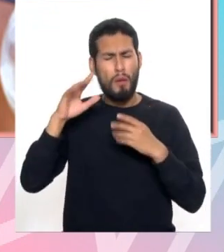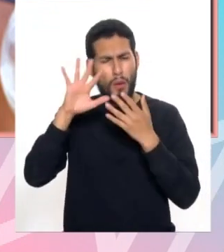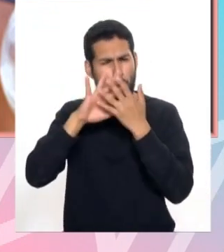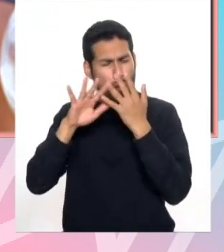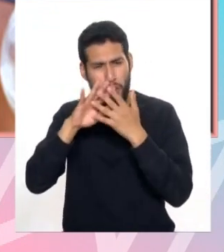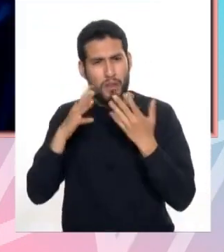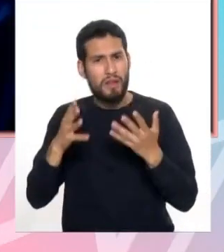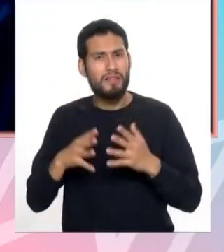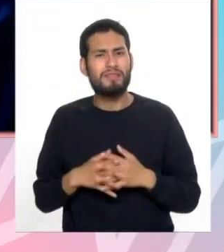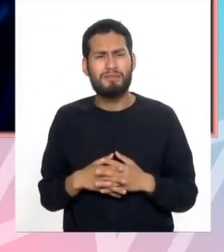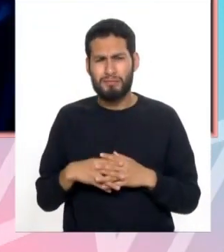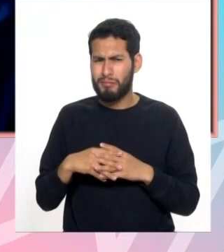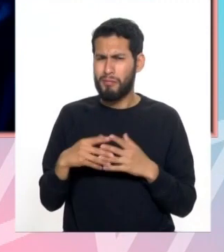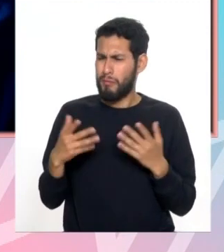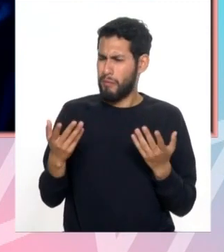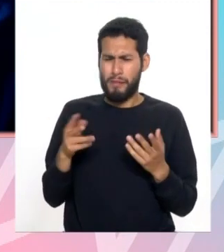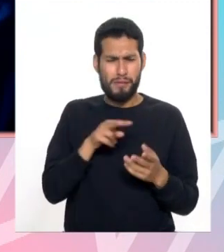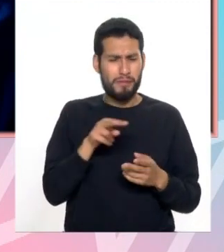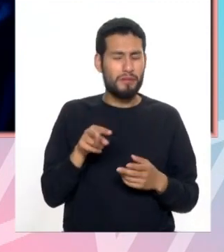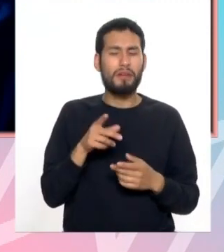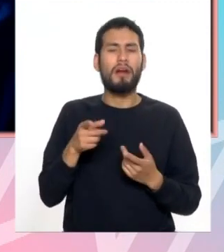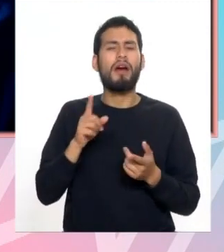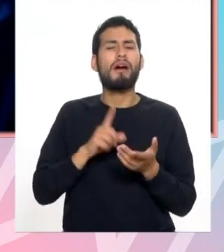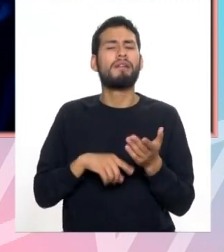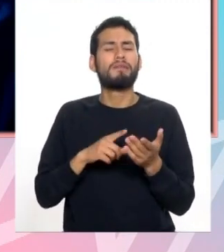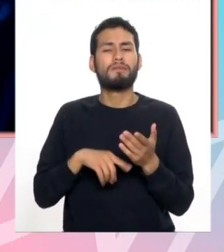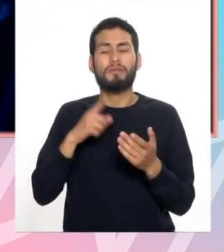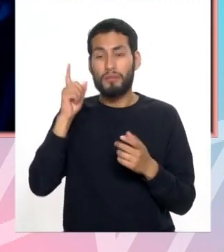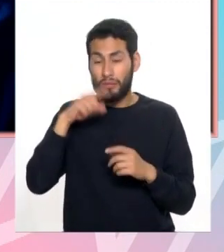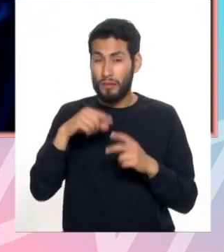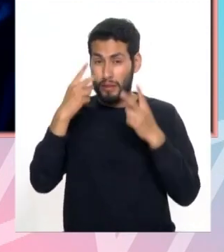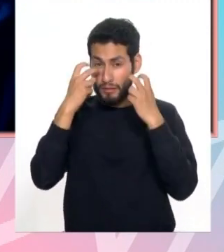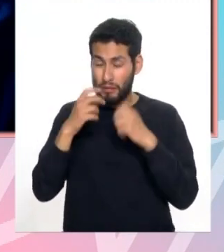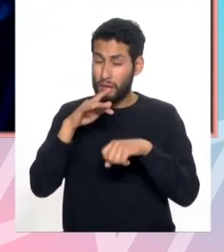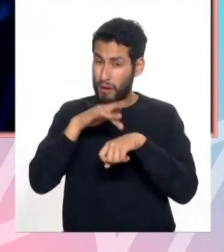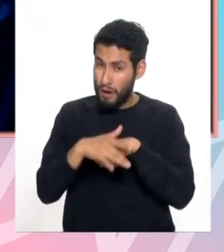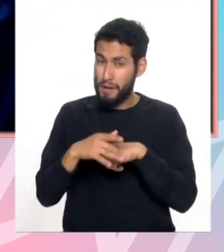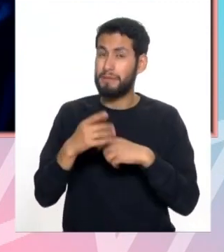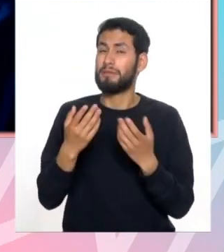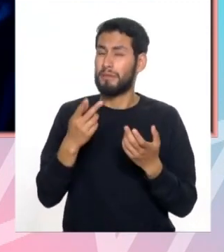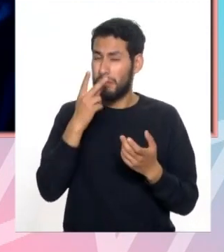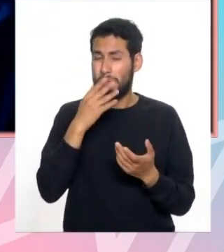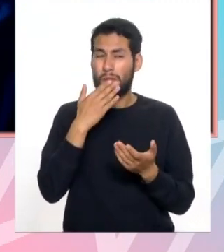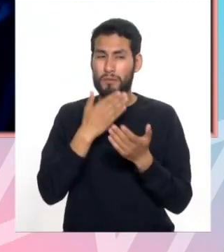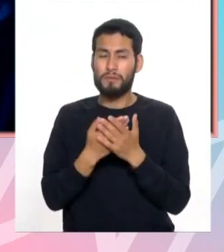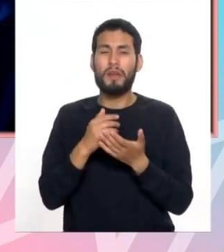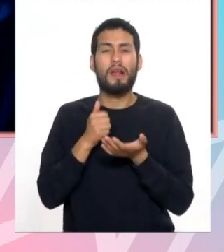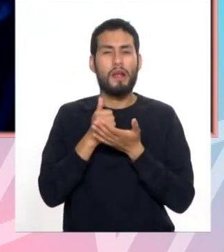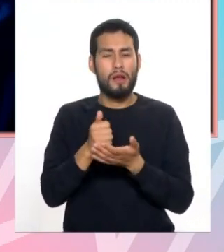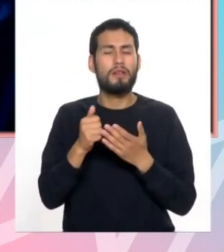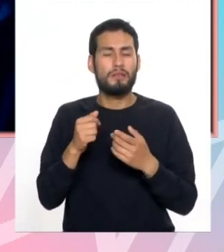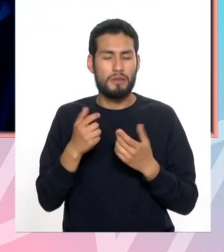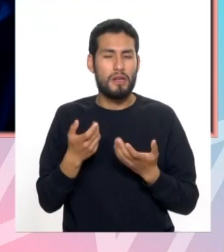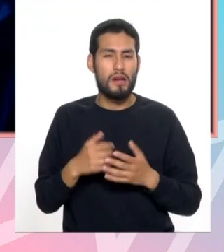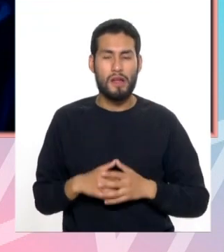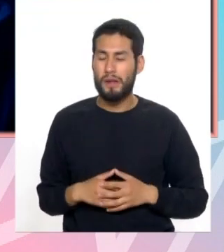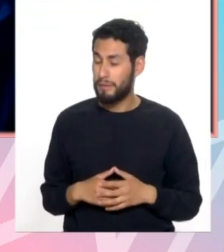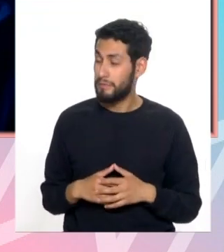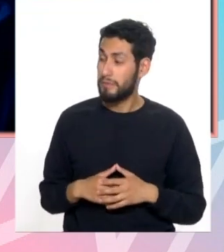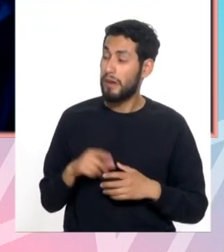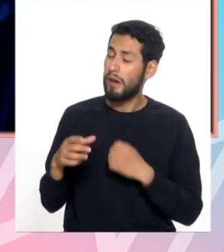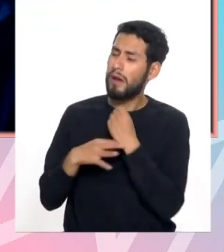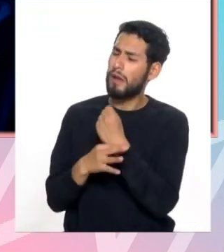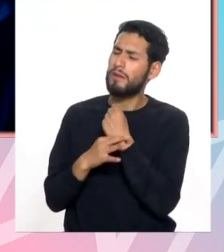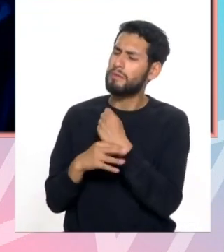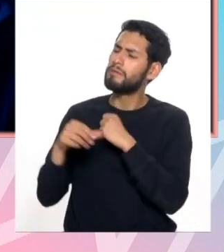desempeño diario. Entonces, siempre la evaluación a tiempo es lo adecuado para poder tomar las medidas necesarias. Doctora, y si nosotros nos